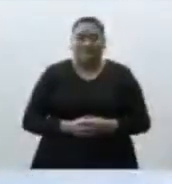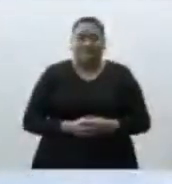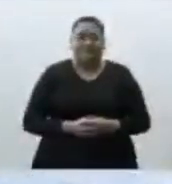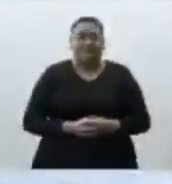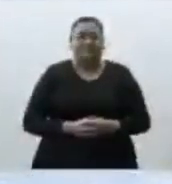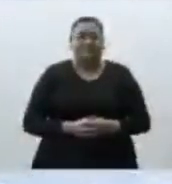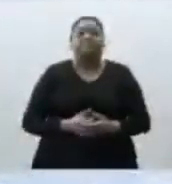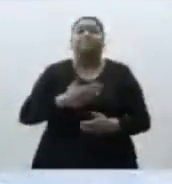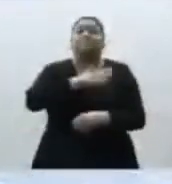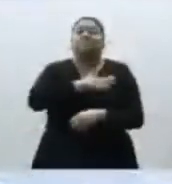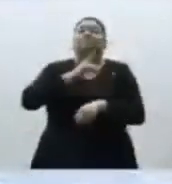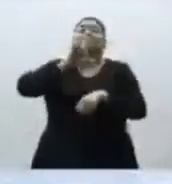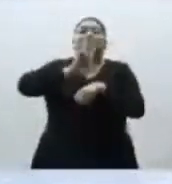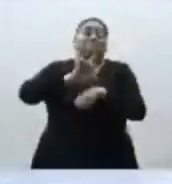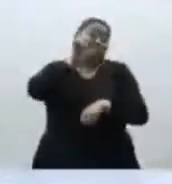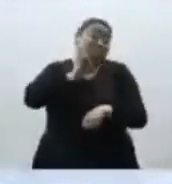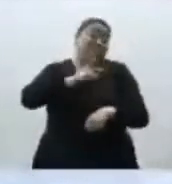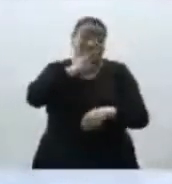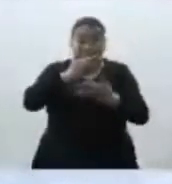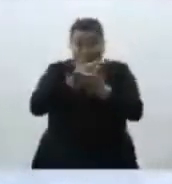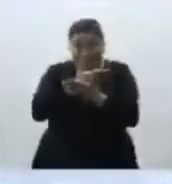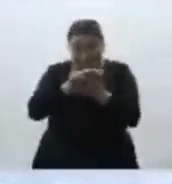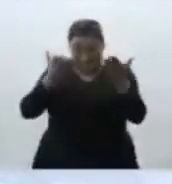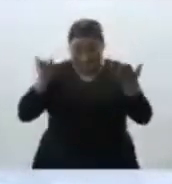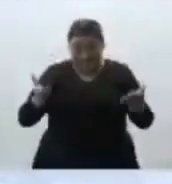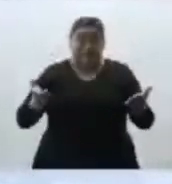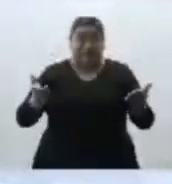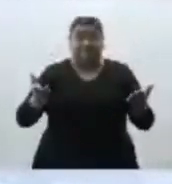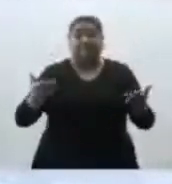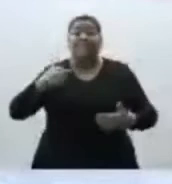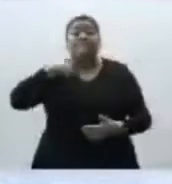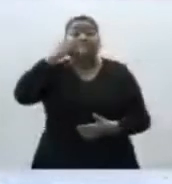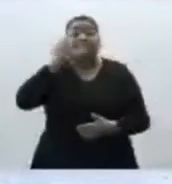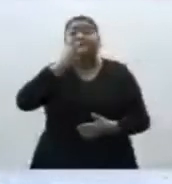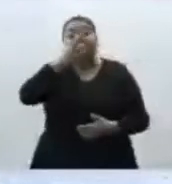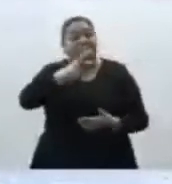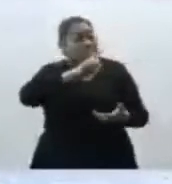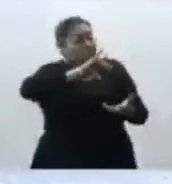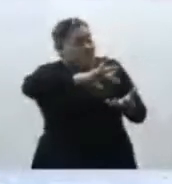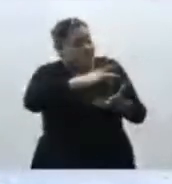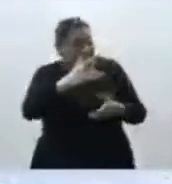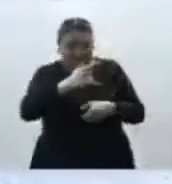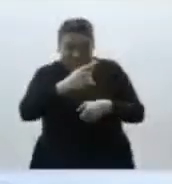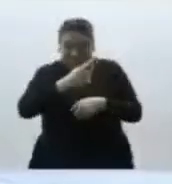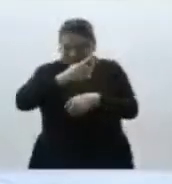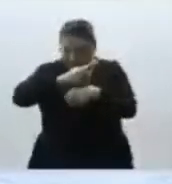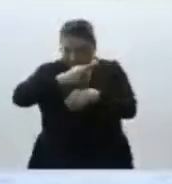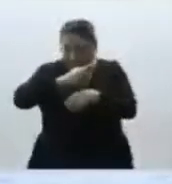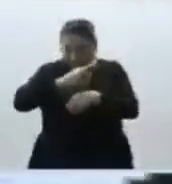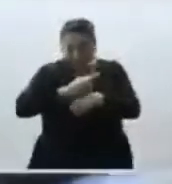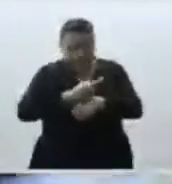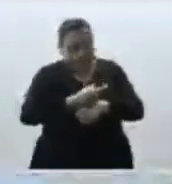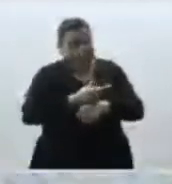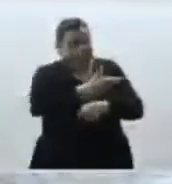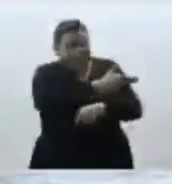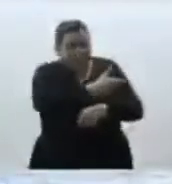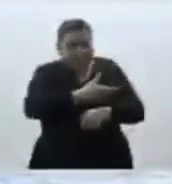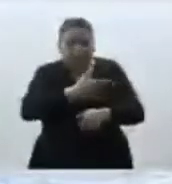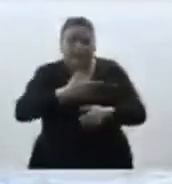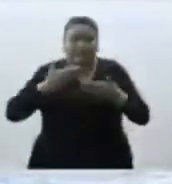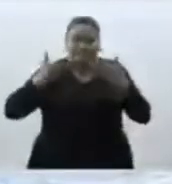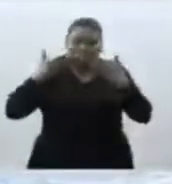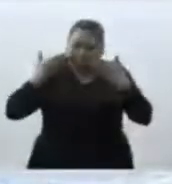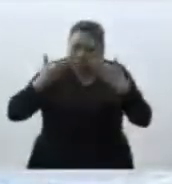Muy buenos días, tengan todas y todos ustedes. Quiero agradecer en un primer momento a la hospitalidad tan